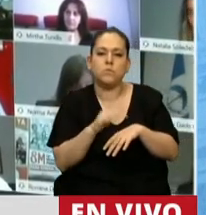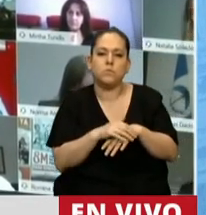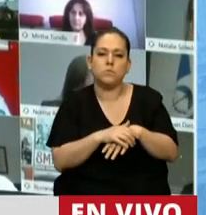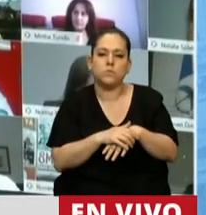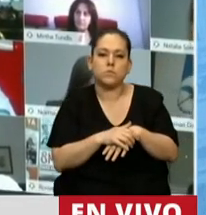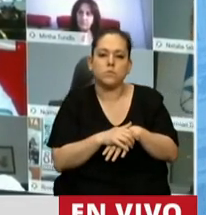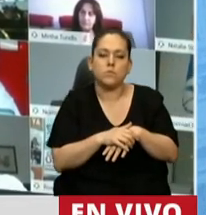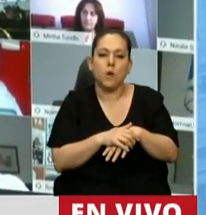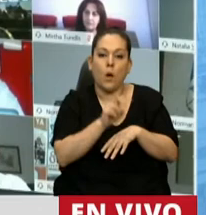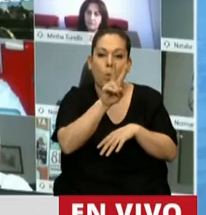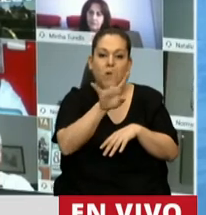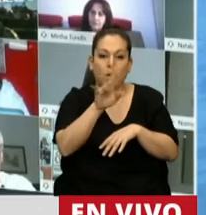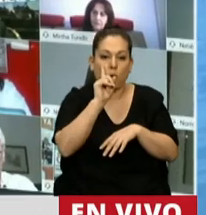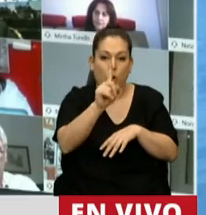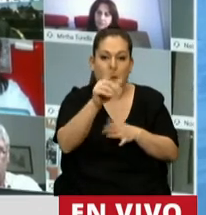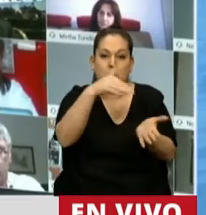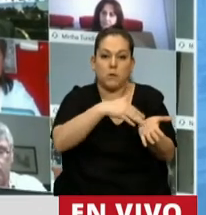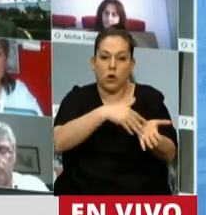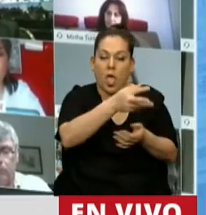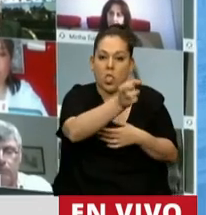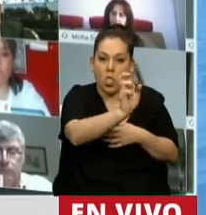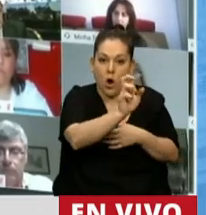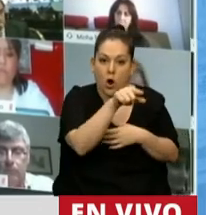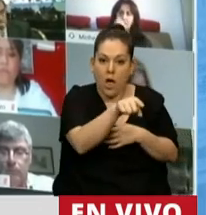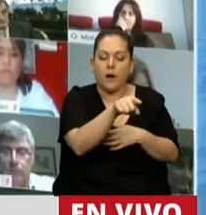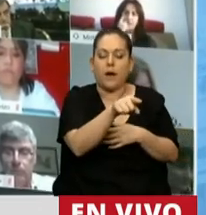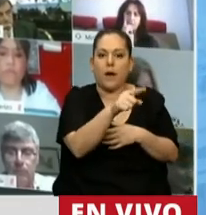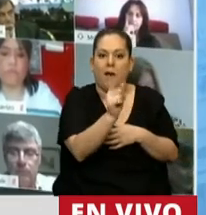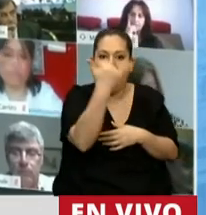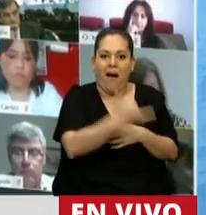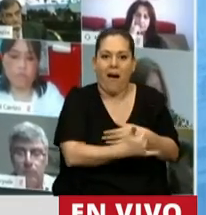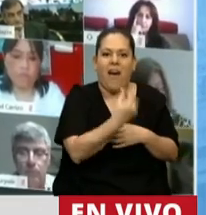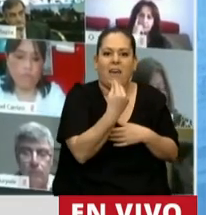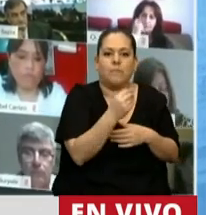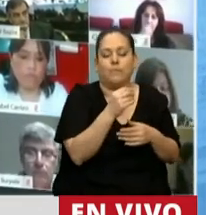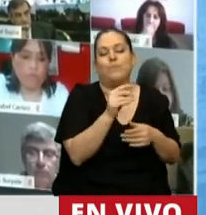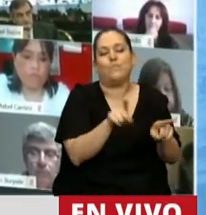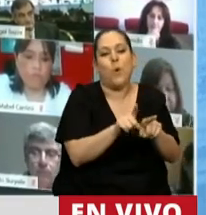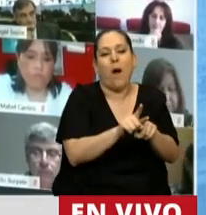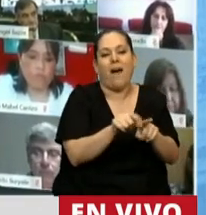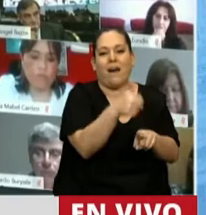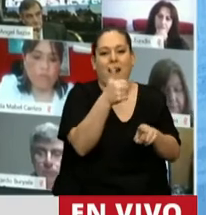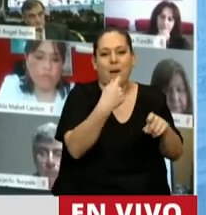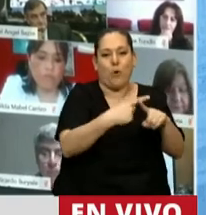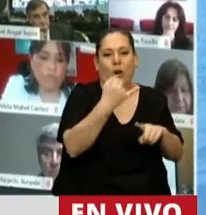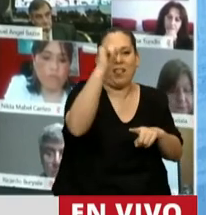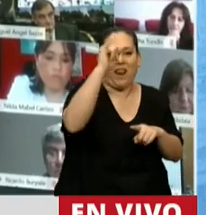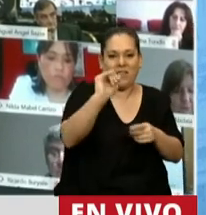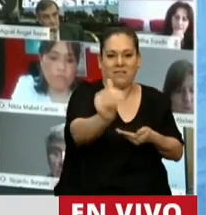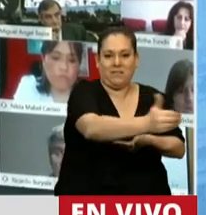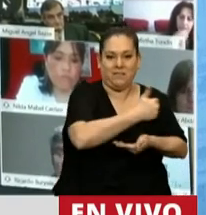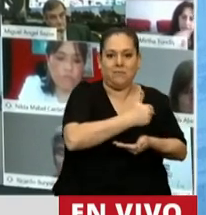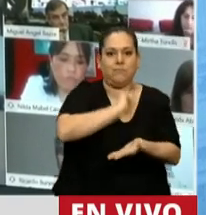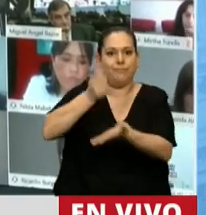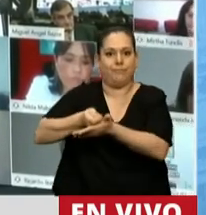de estos 24.000 millones de dólares que vamos a tener para disponer, solo de interés. Pero yo quisiera hablar, esto es técnico